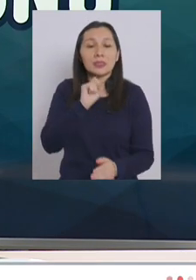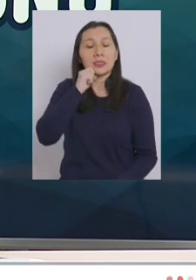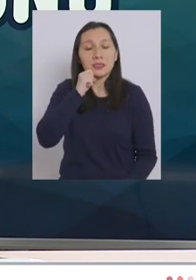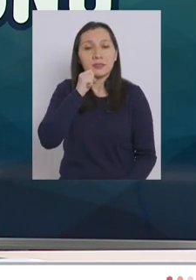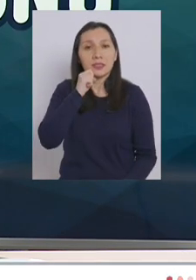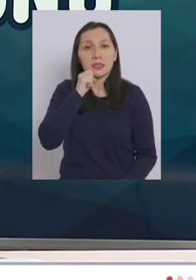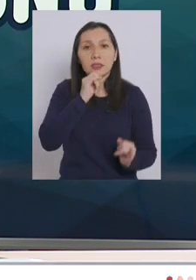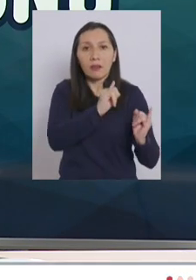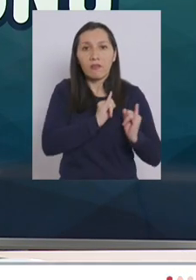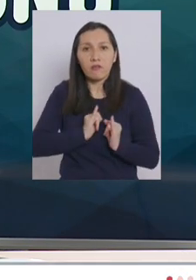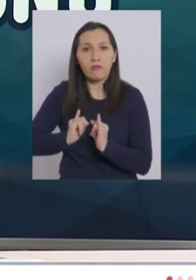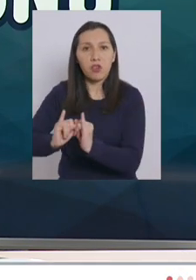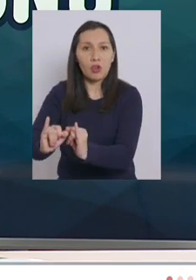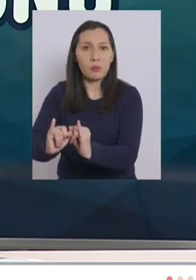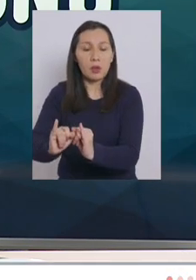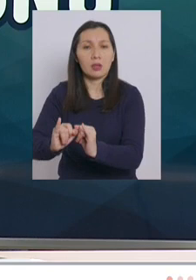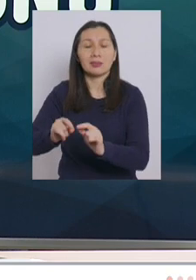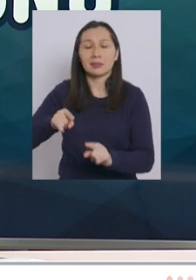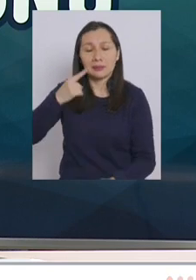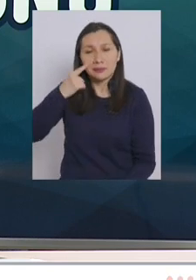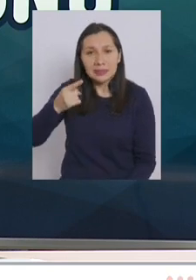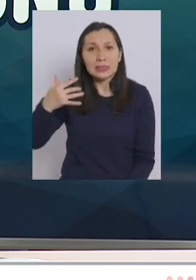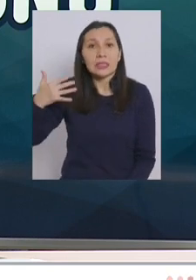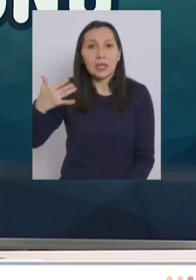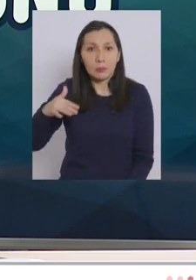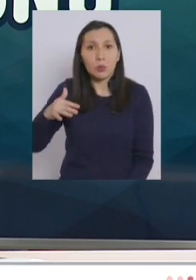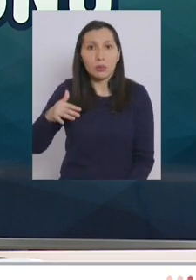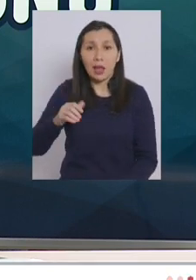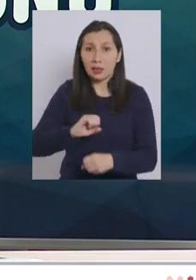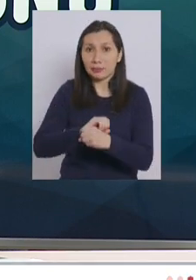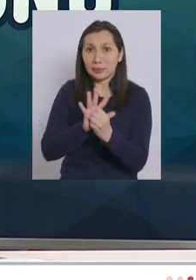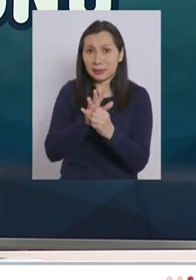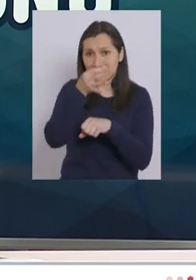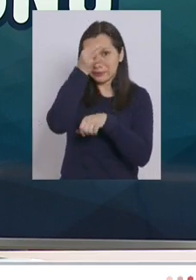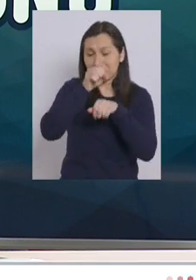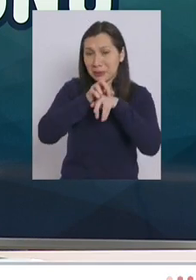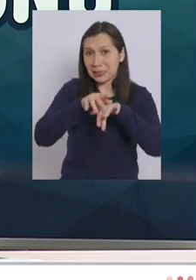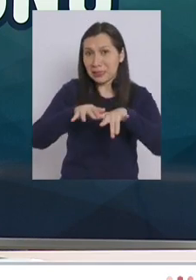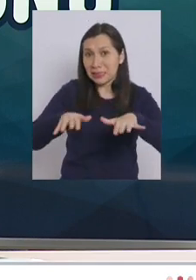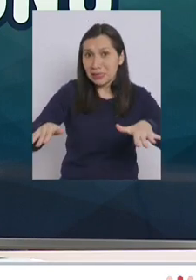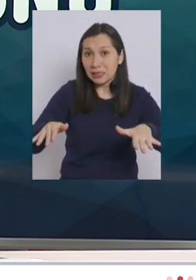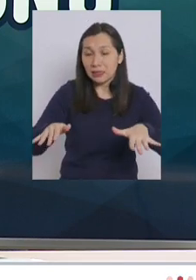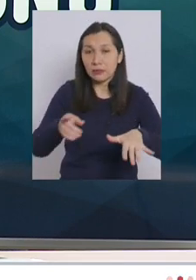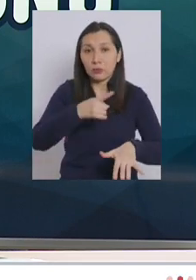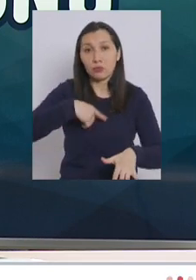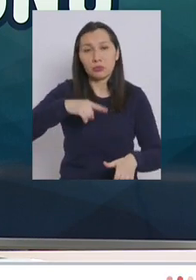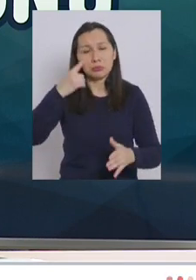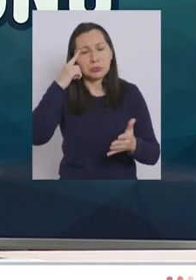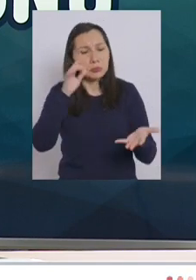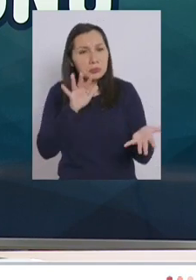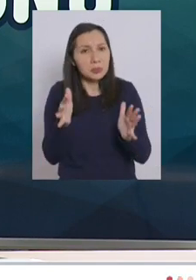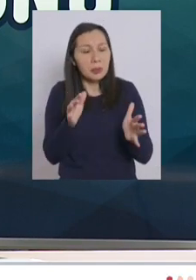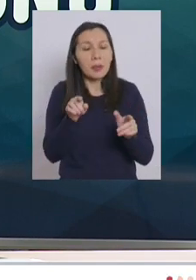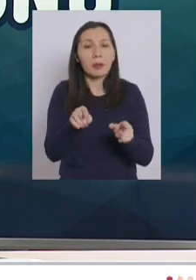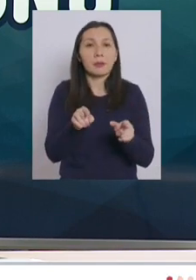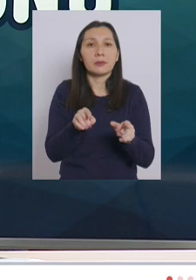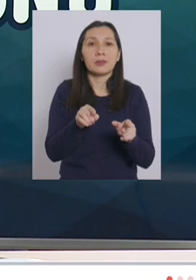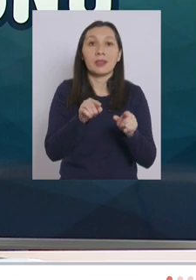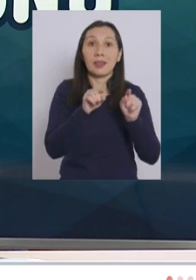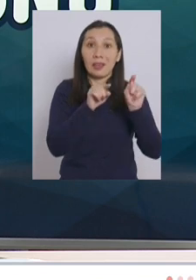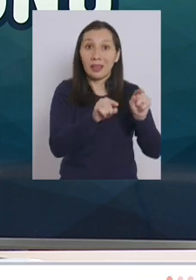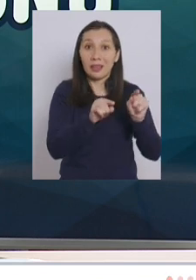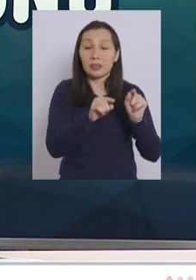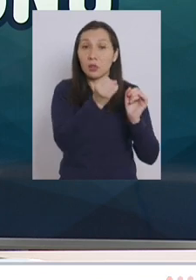haciendo transmisión de lo importante que ha sido esta pandemia nosotros suponemos que a través de